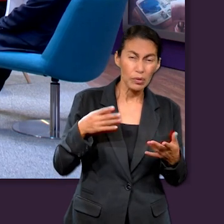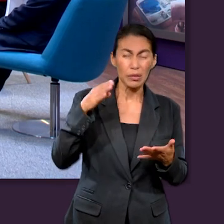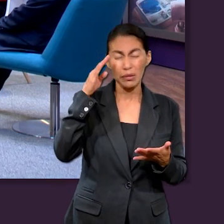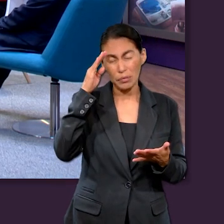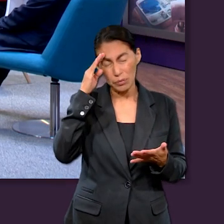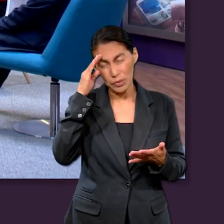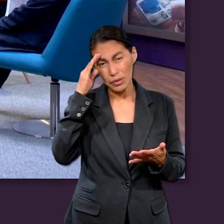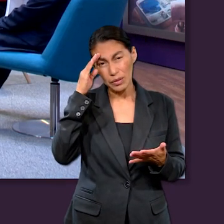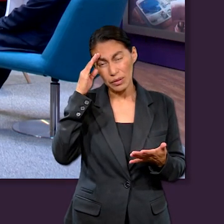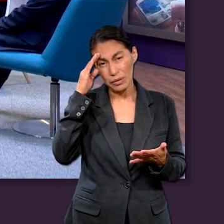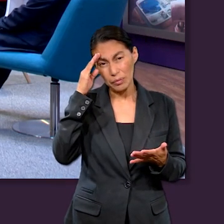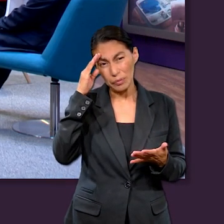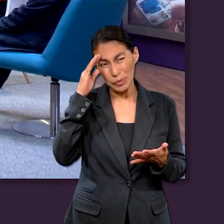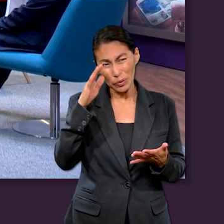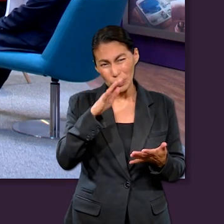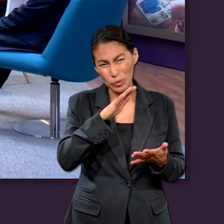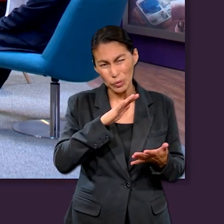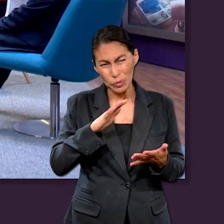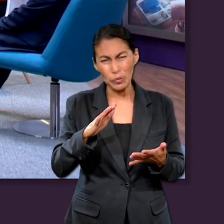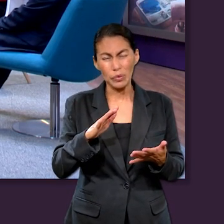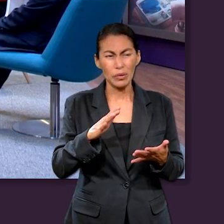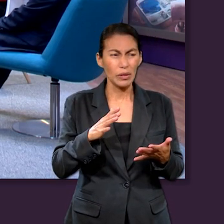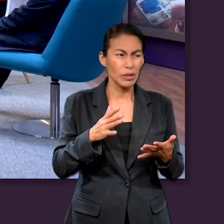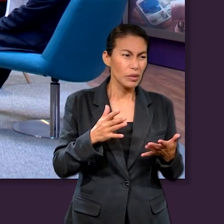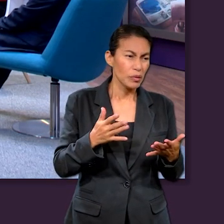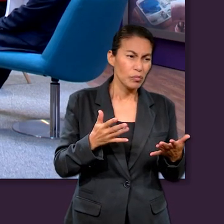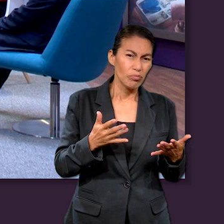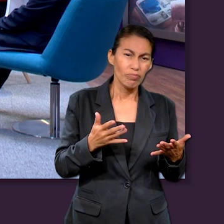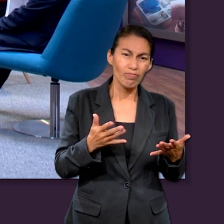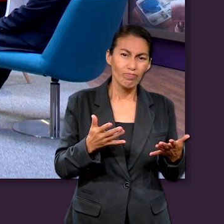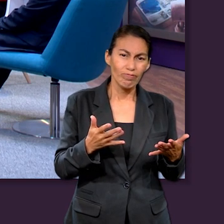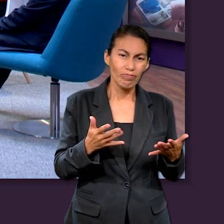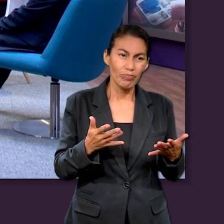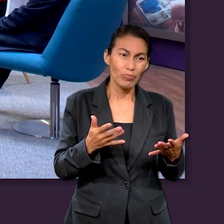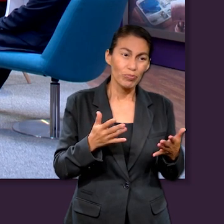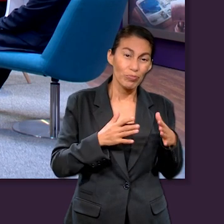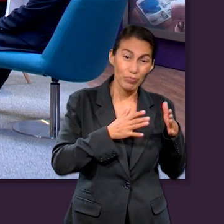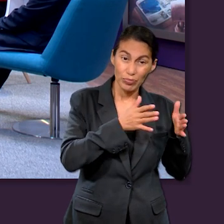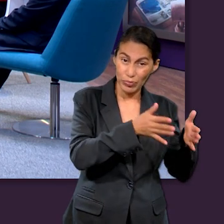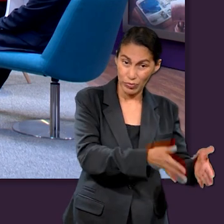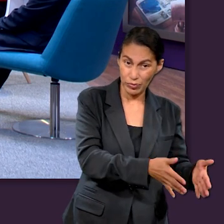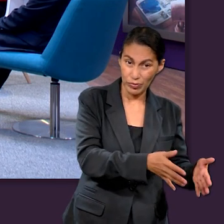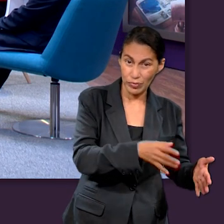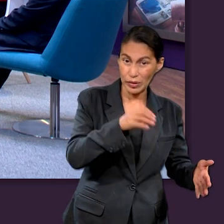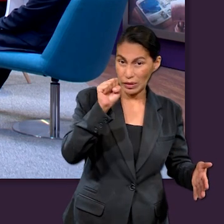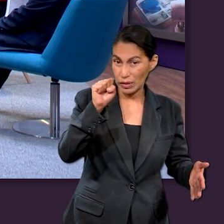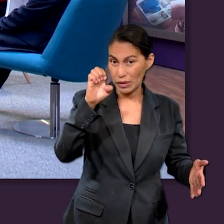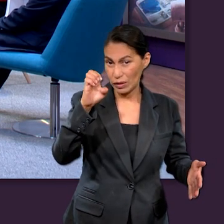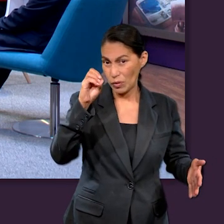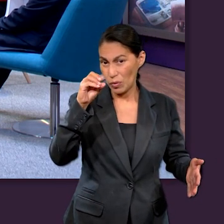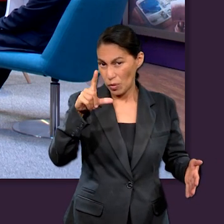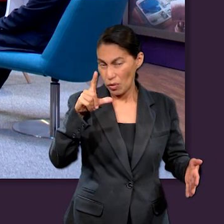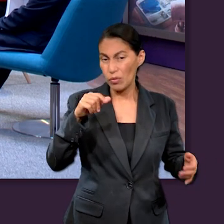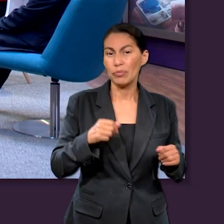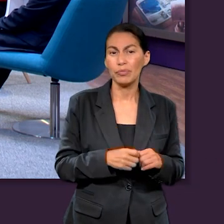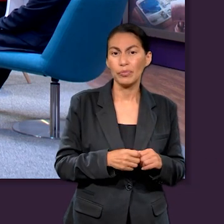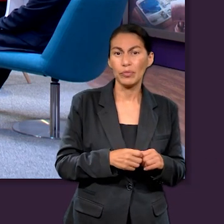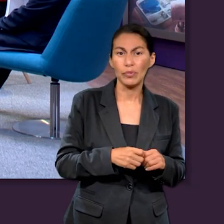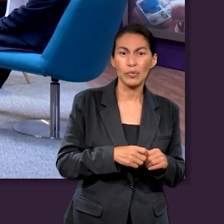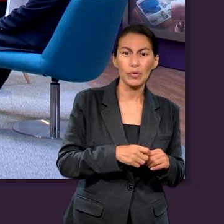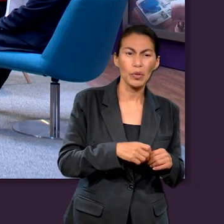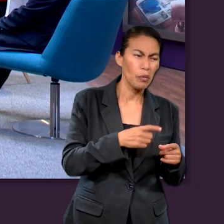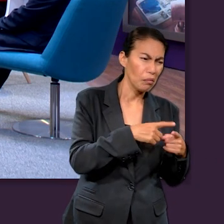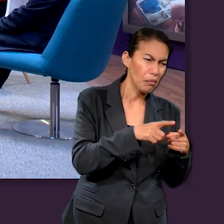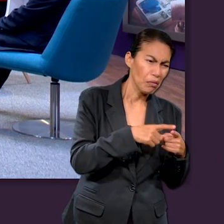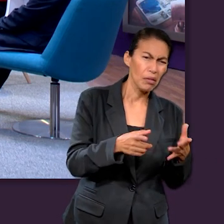de cada persona, muchas personas tienden a pensar en estos abismos o en